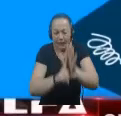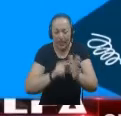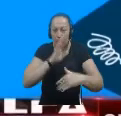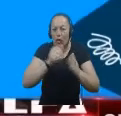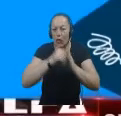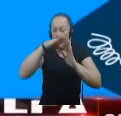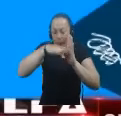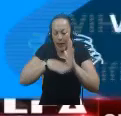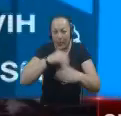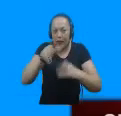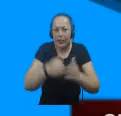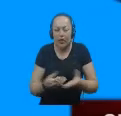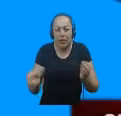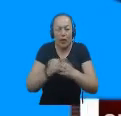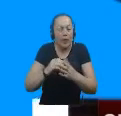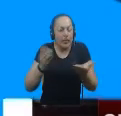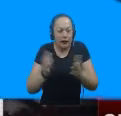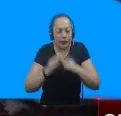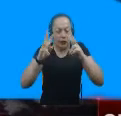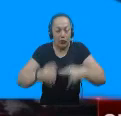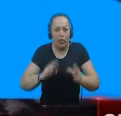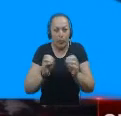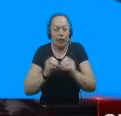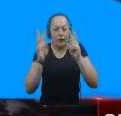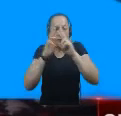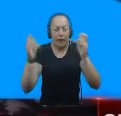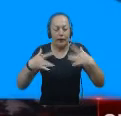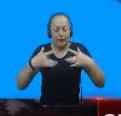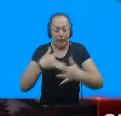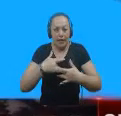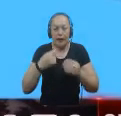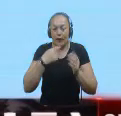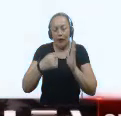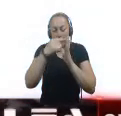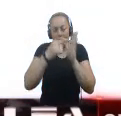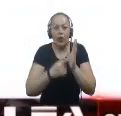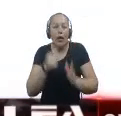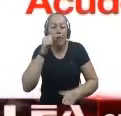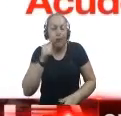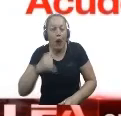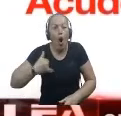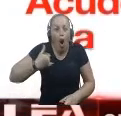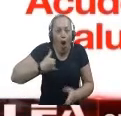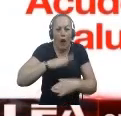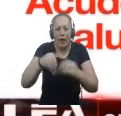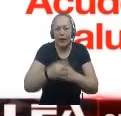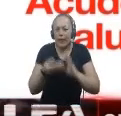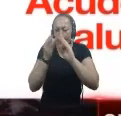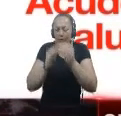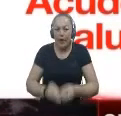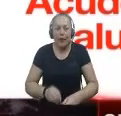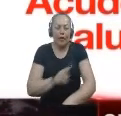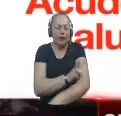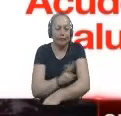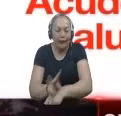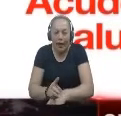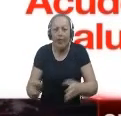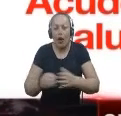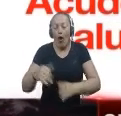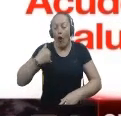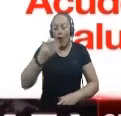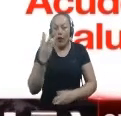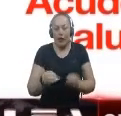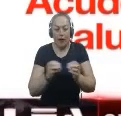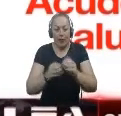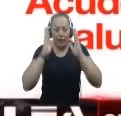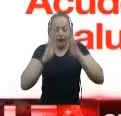la consulta preconcepcional Indicadores en salud pública, indicadores en embarazo adolescente Con formación de medurías juveniles Y atención